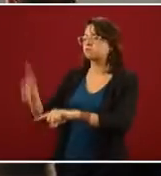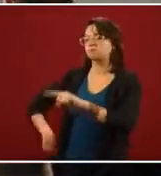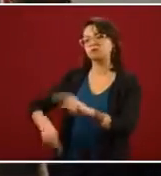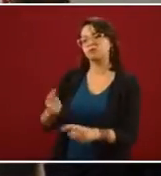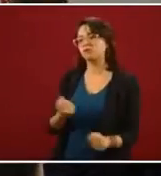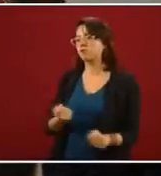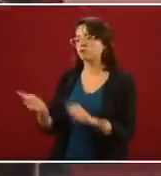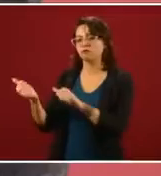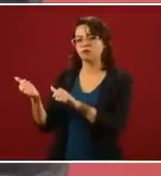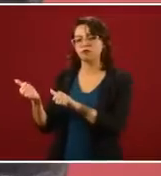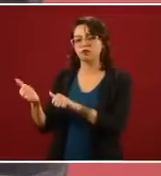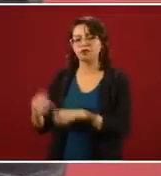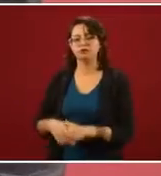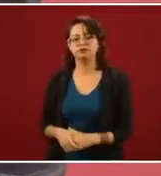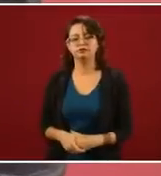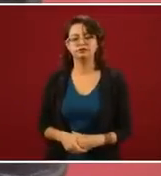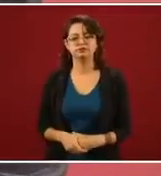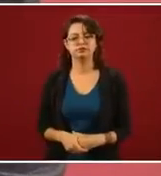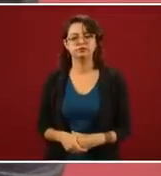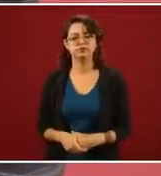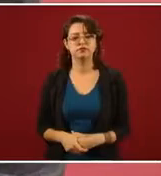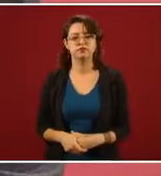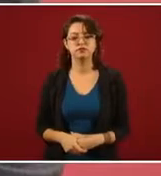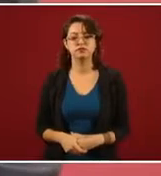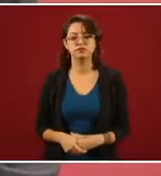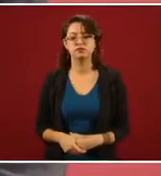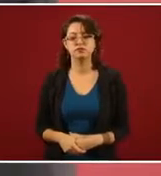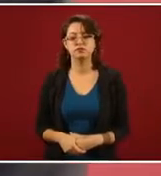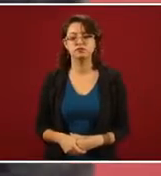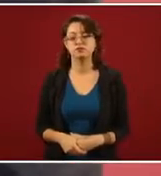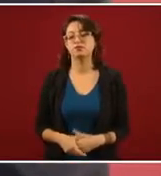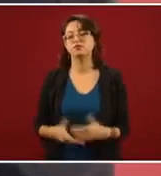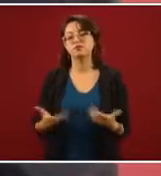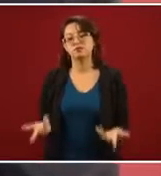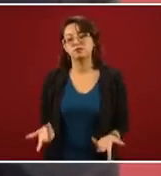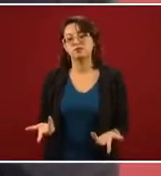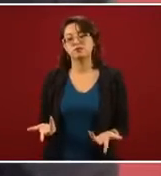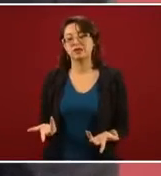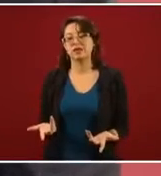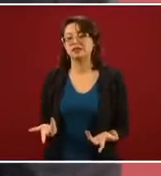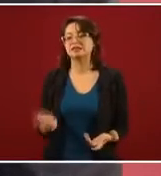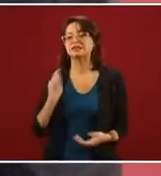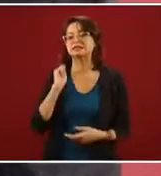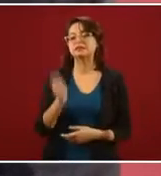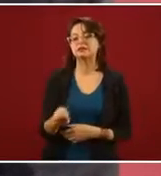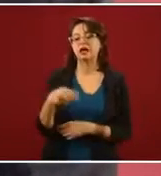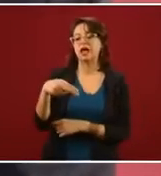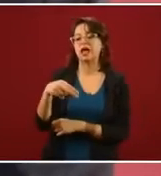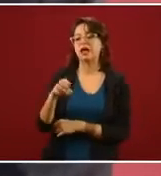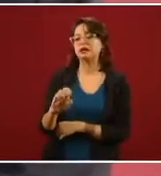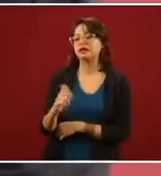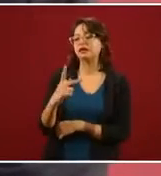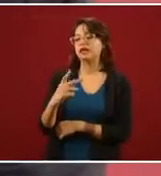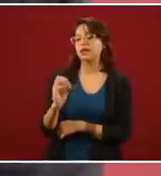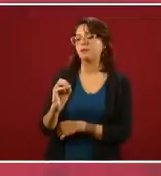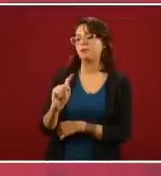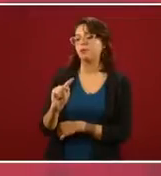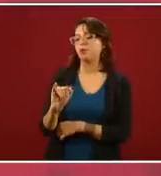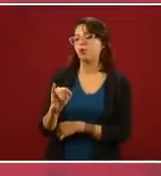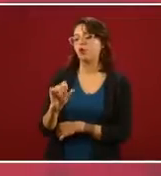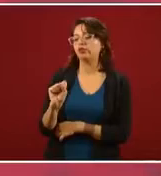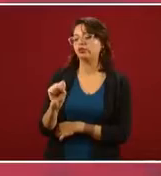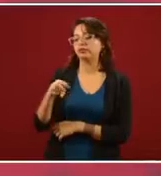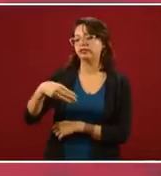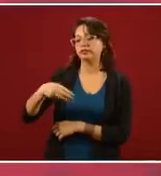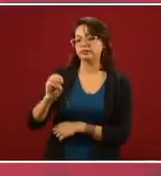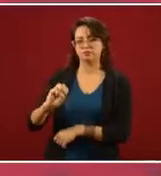funcionario. Hay una definición sobre lo que es nepotismo desde el punto de vista legal, si